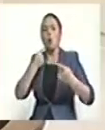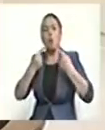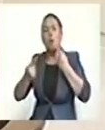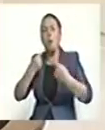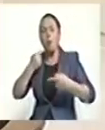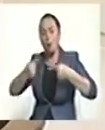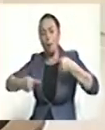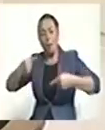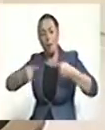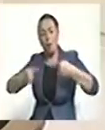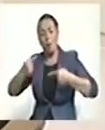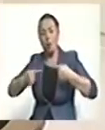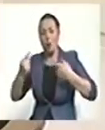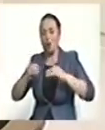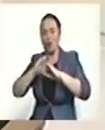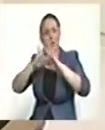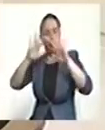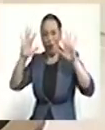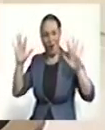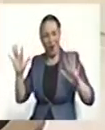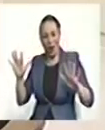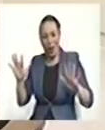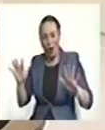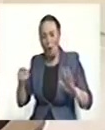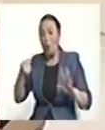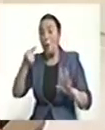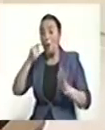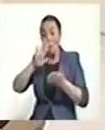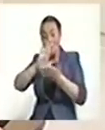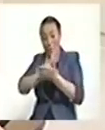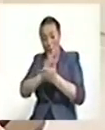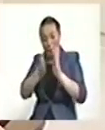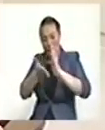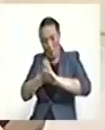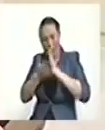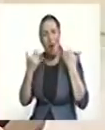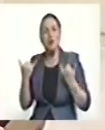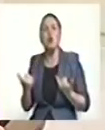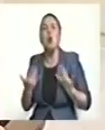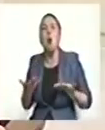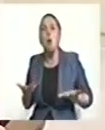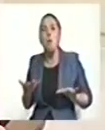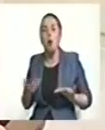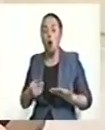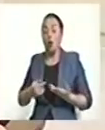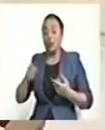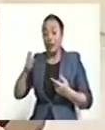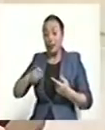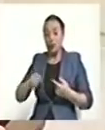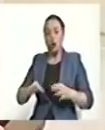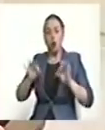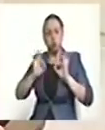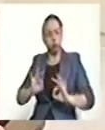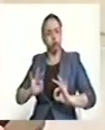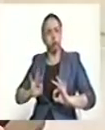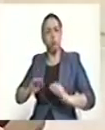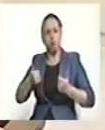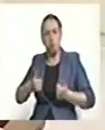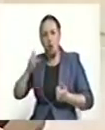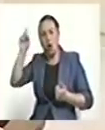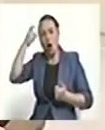estas con semejante delimitación. Porque es que acá la única forma de concebir la paz es con la seguridad y el Estado de Derecho.